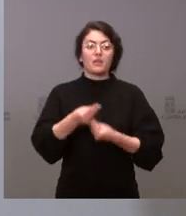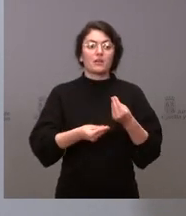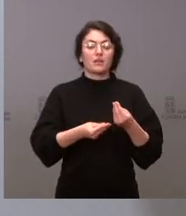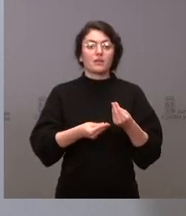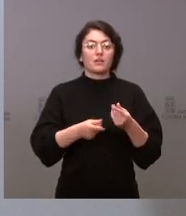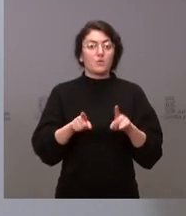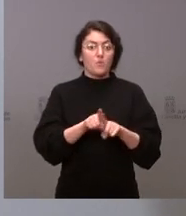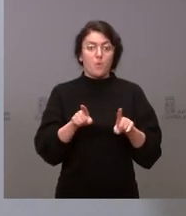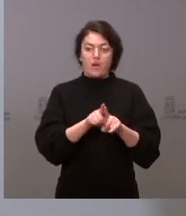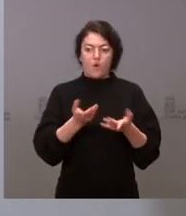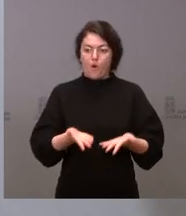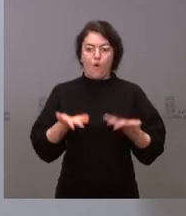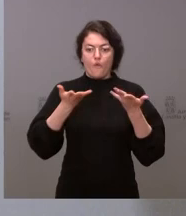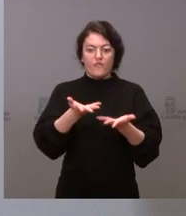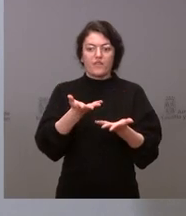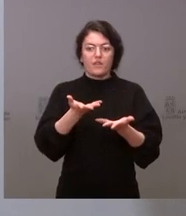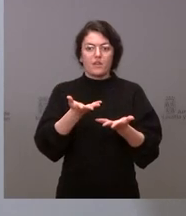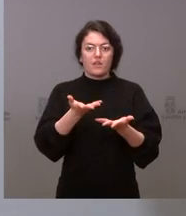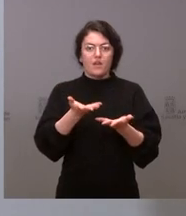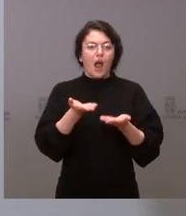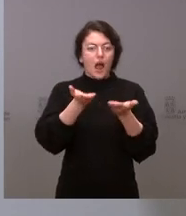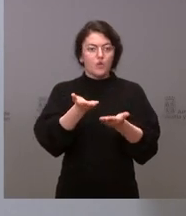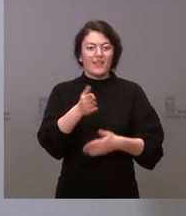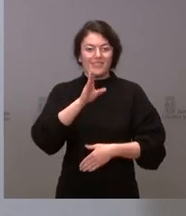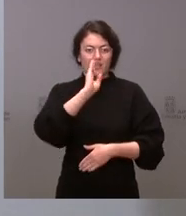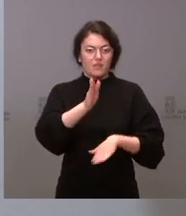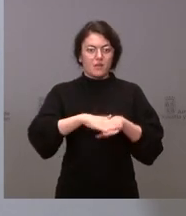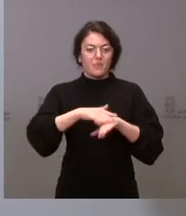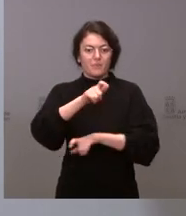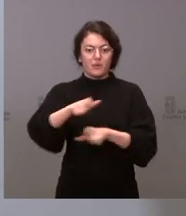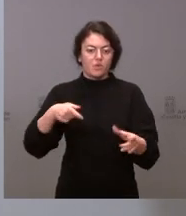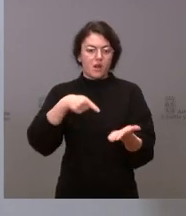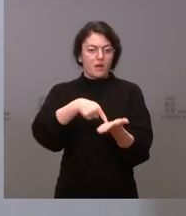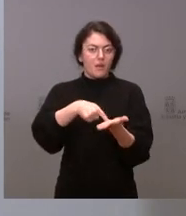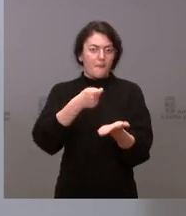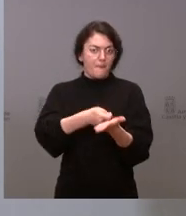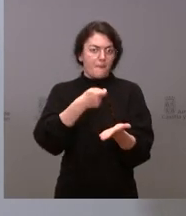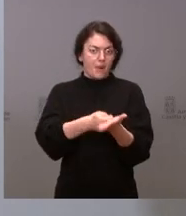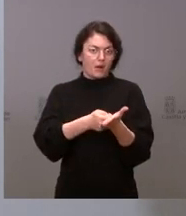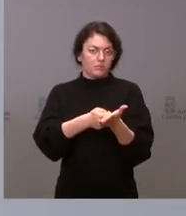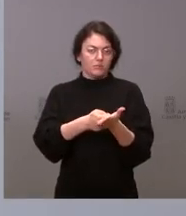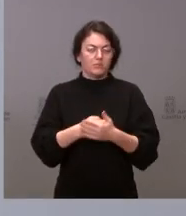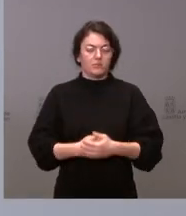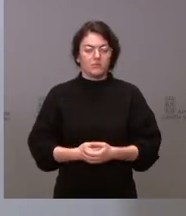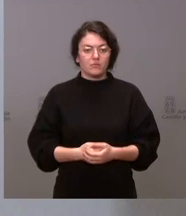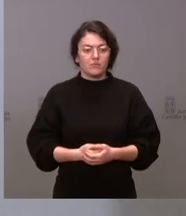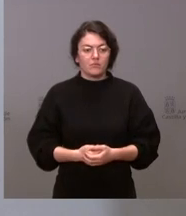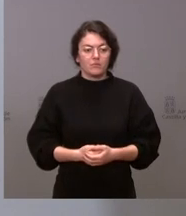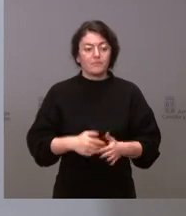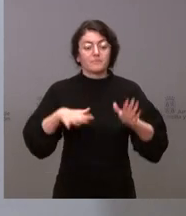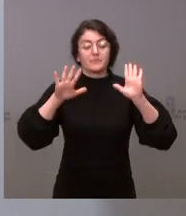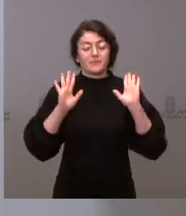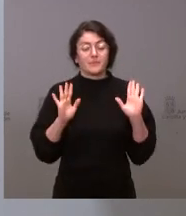argumento y ofrecer ayudas directas a los contribuyentes que menos declaran. Bueno, es que en el